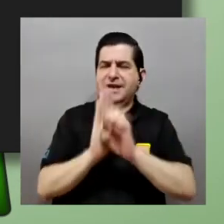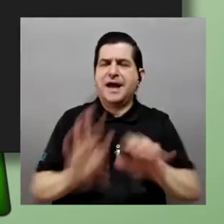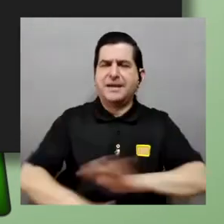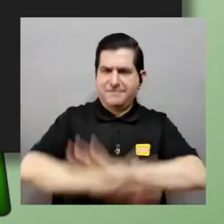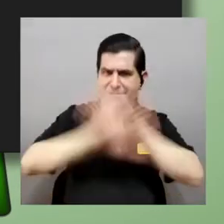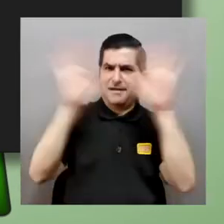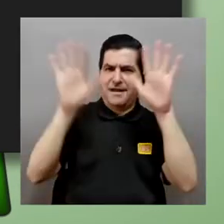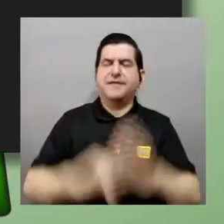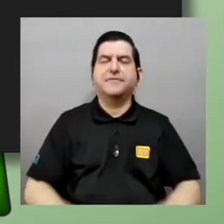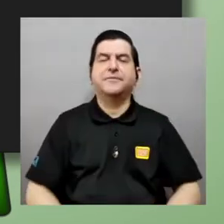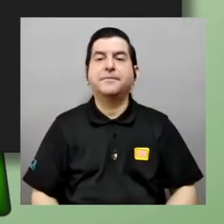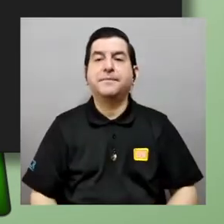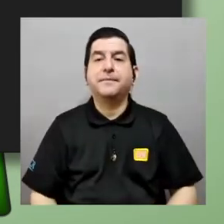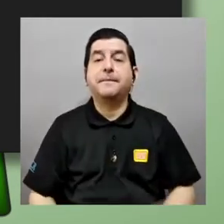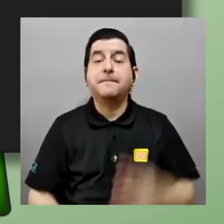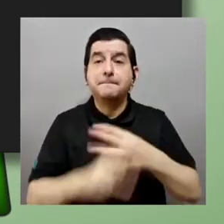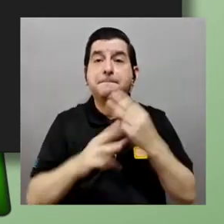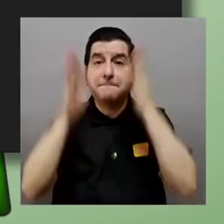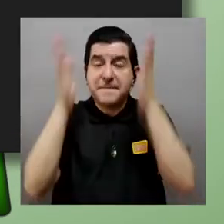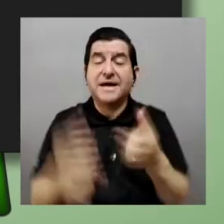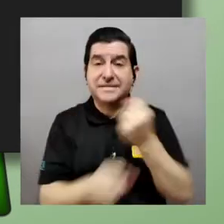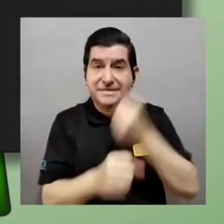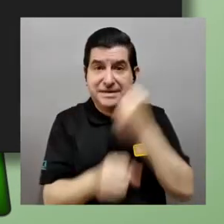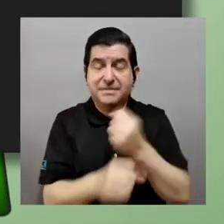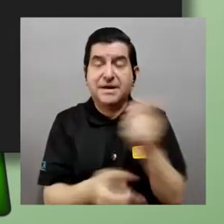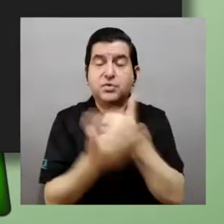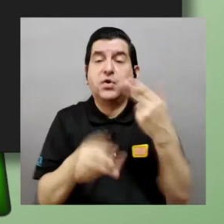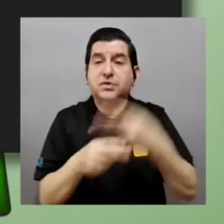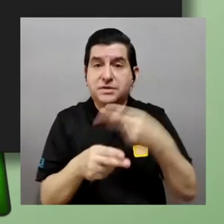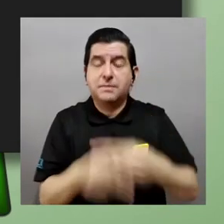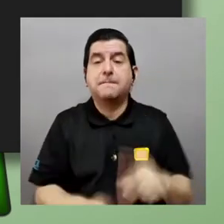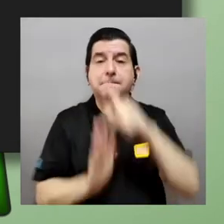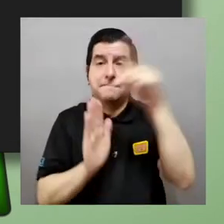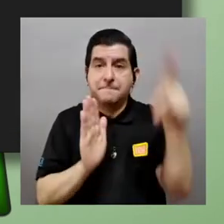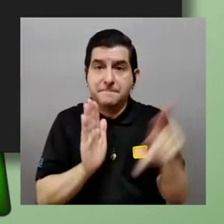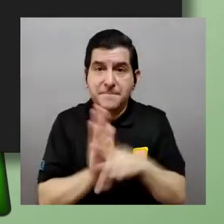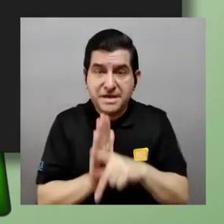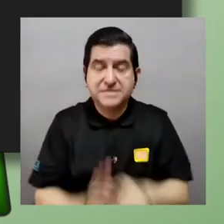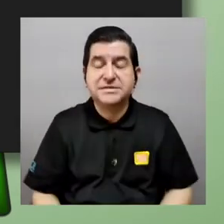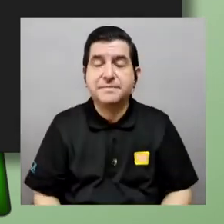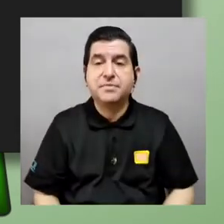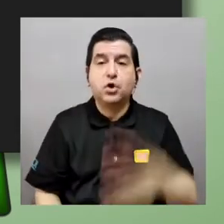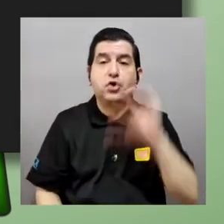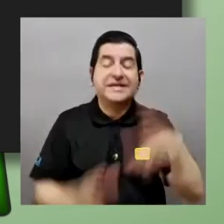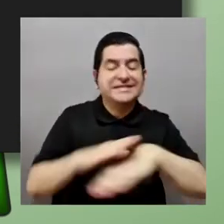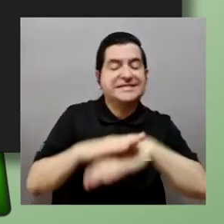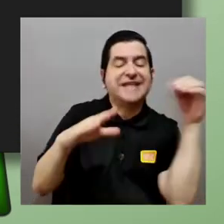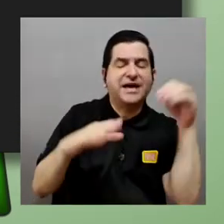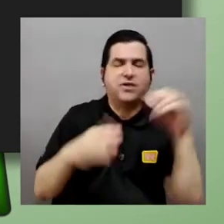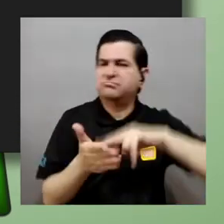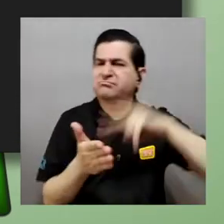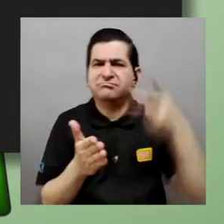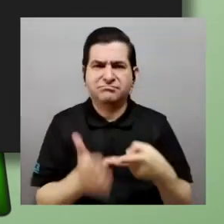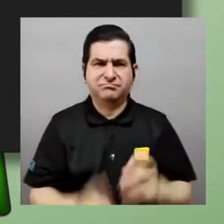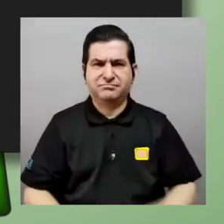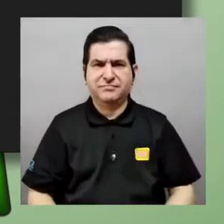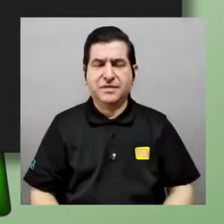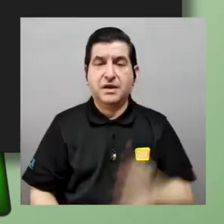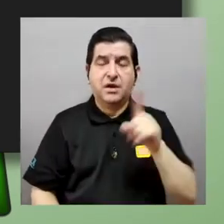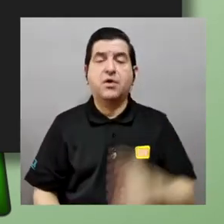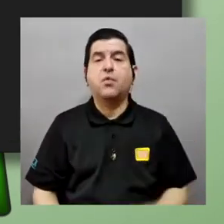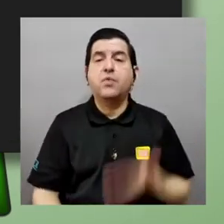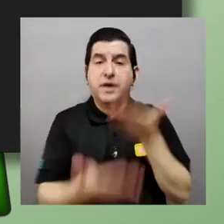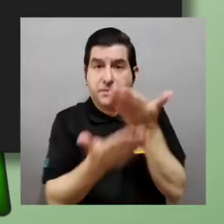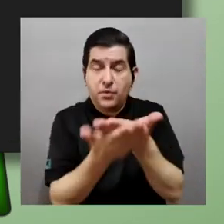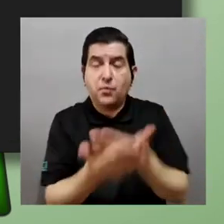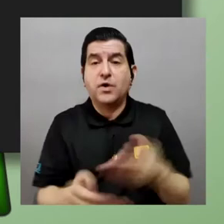los matemáticos trabajamos con algo que se llama el principio del tercero excluido que quiere decir eso que una proposición matemática es o